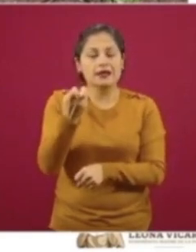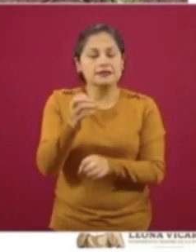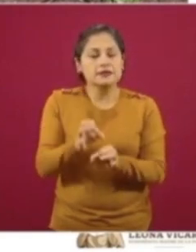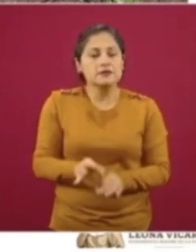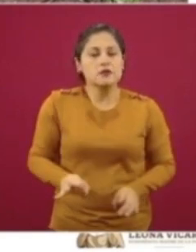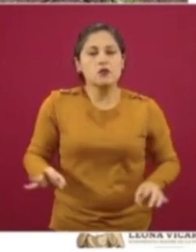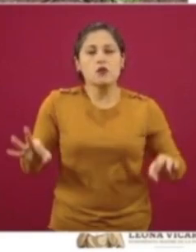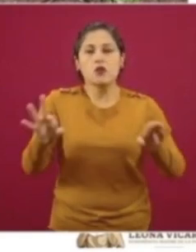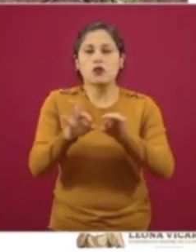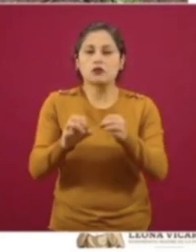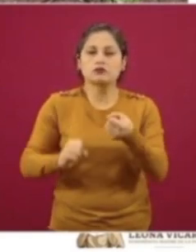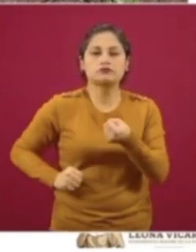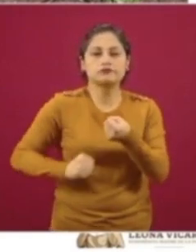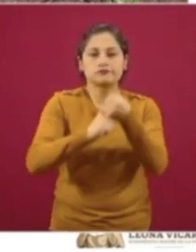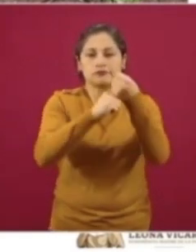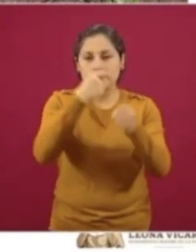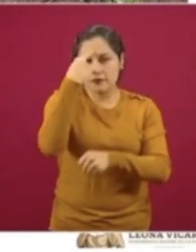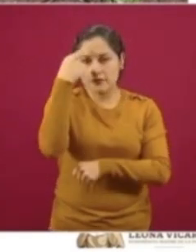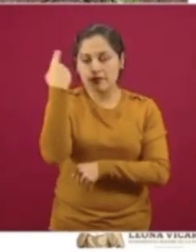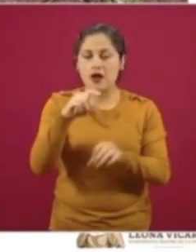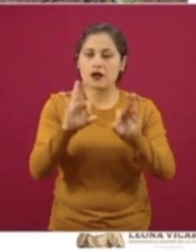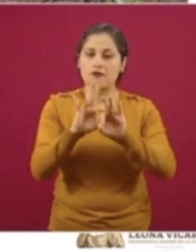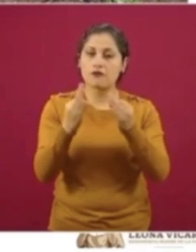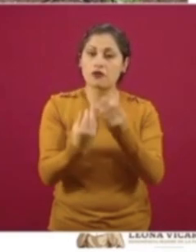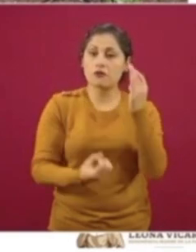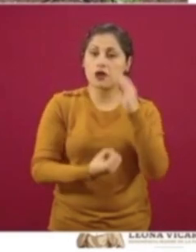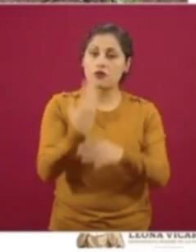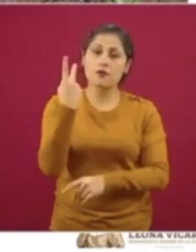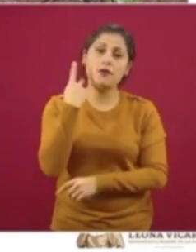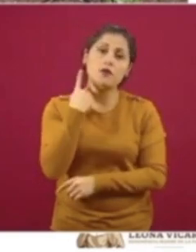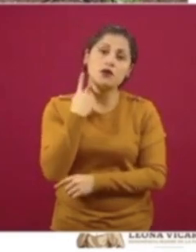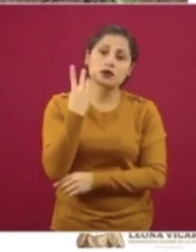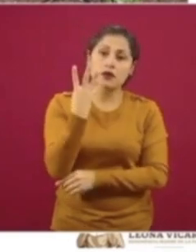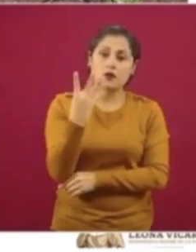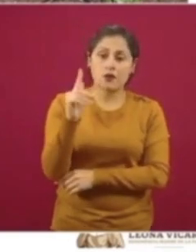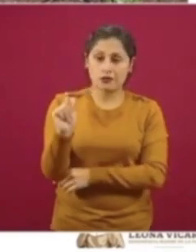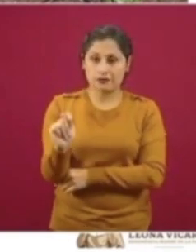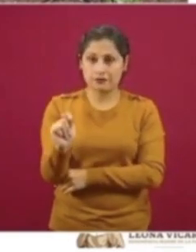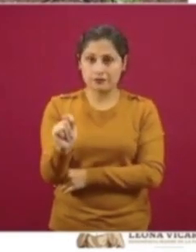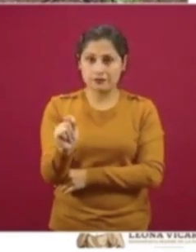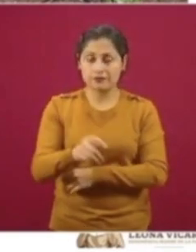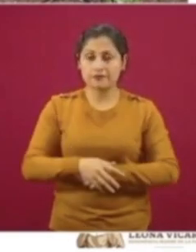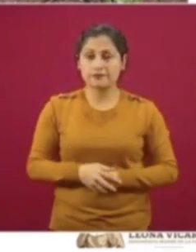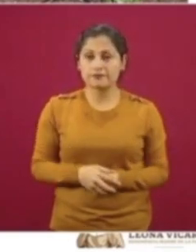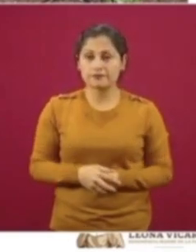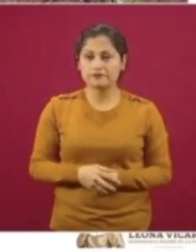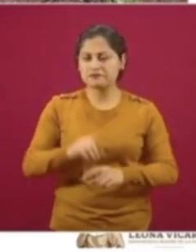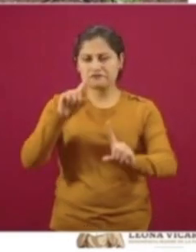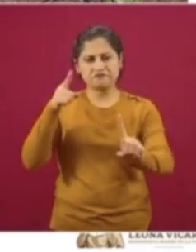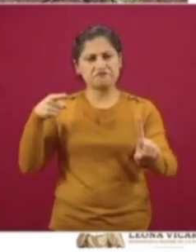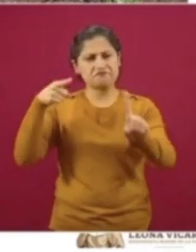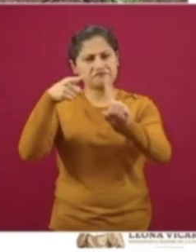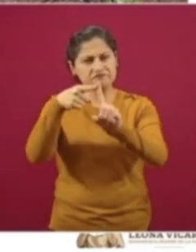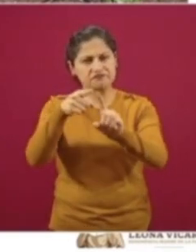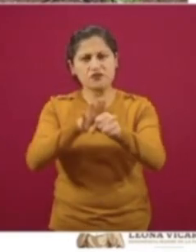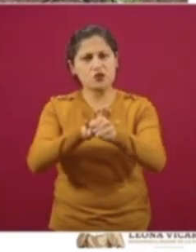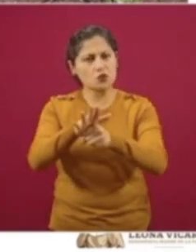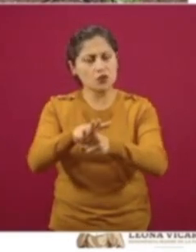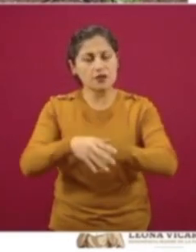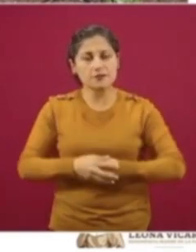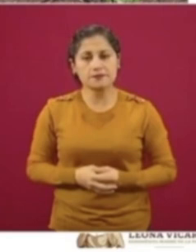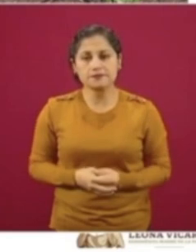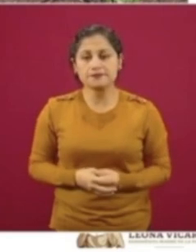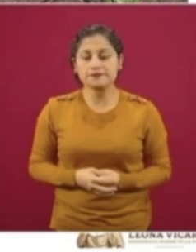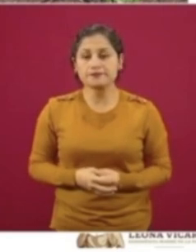agroalimentaria de la Cuarta Transformación. ¿Cuáles son los ejes de esa nueva política agroalimentaria?